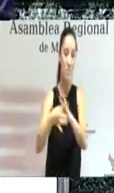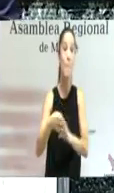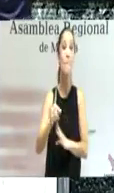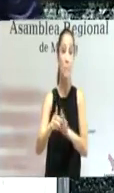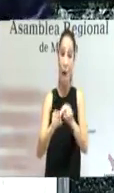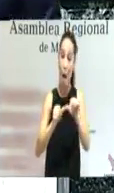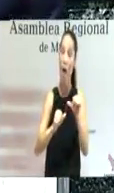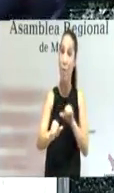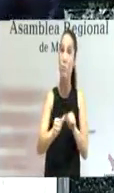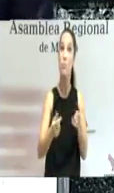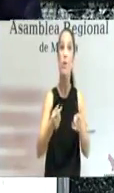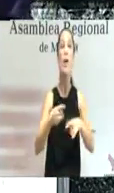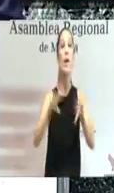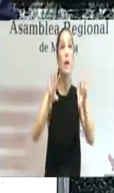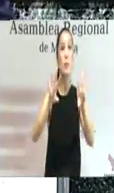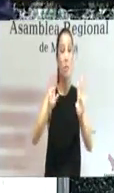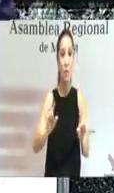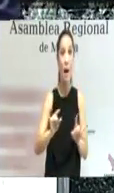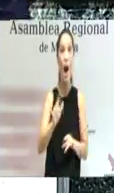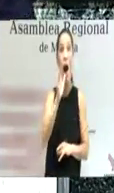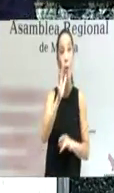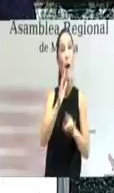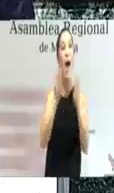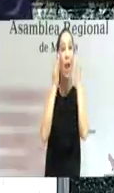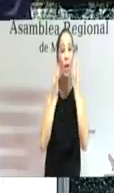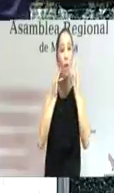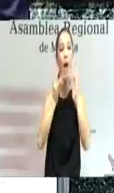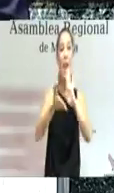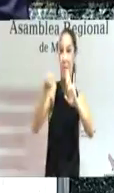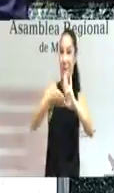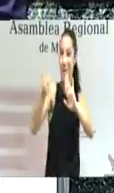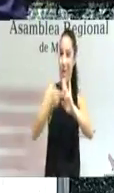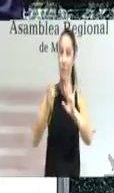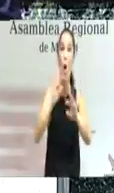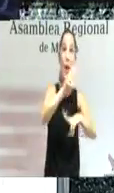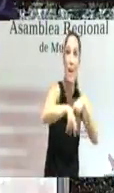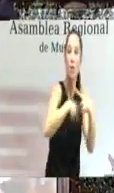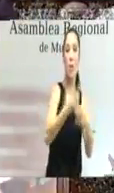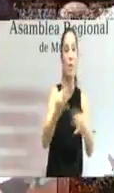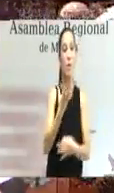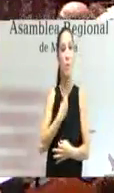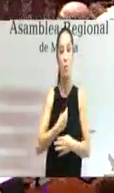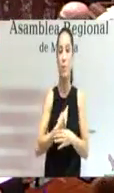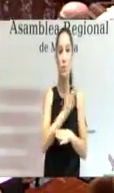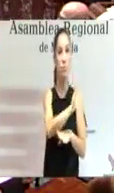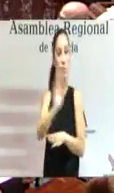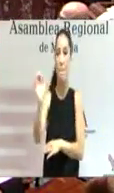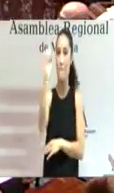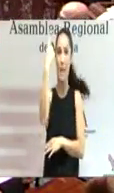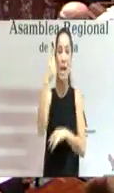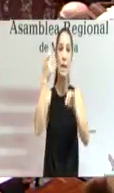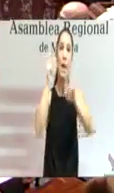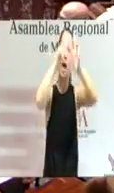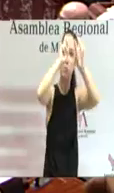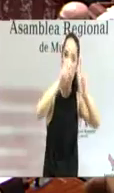mantendrá su posición de liderazgo en materia de depuración y reutilización de agua. Impulsaremos la modernización, la investigación,